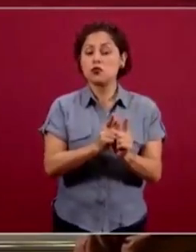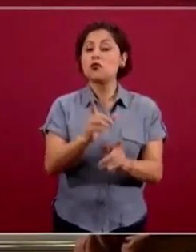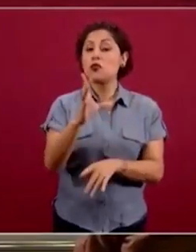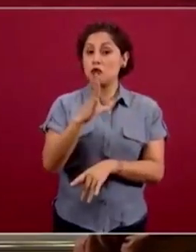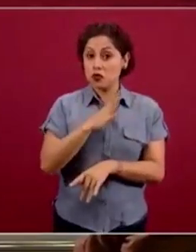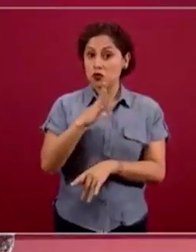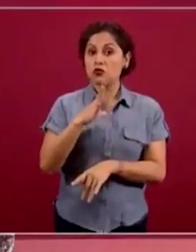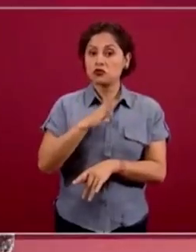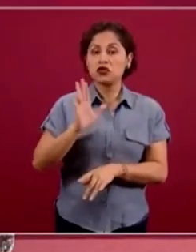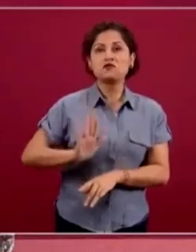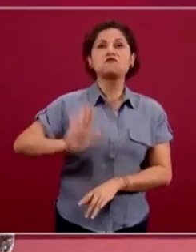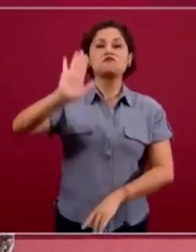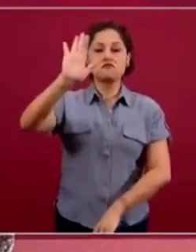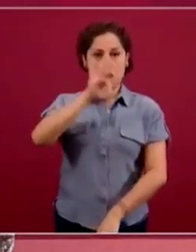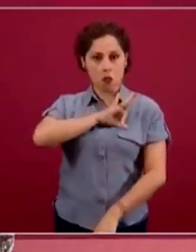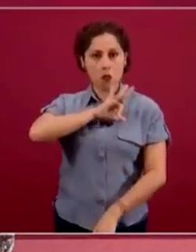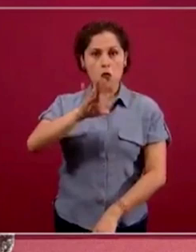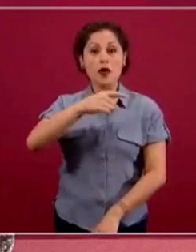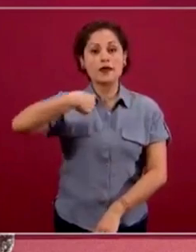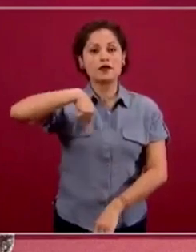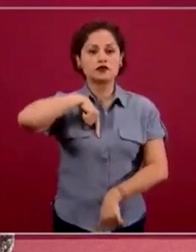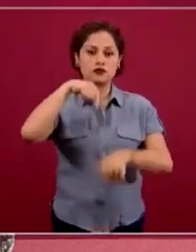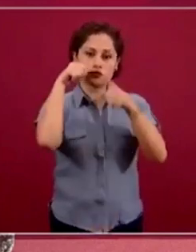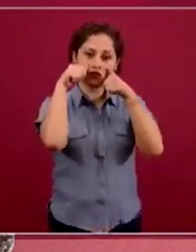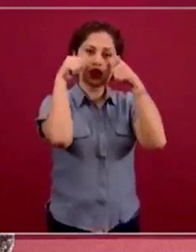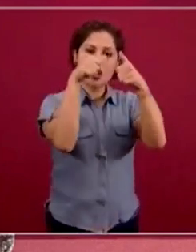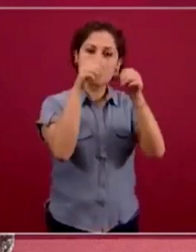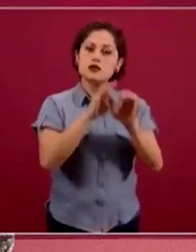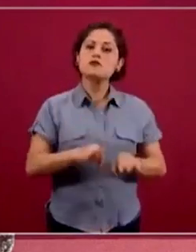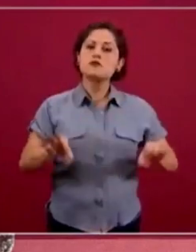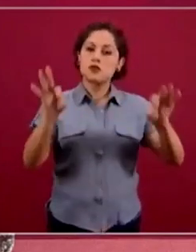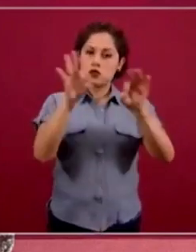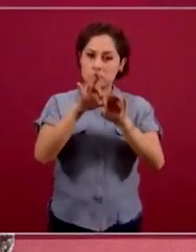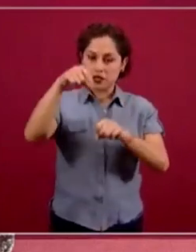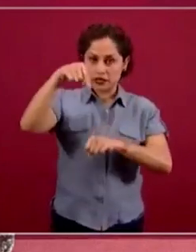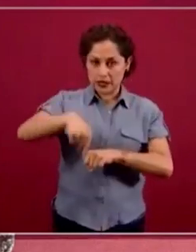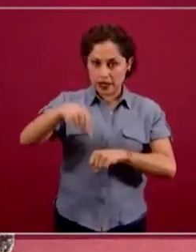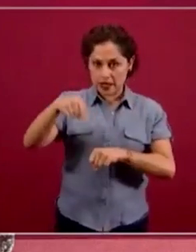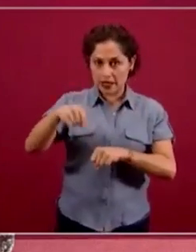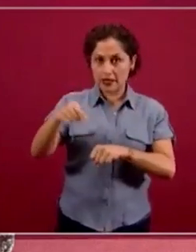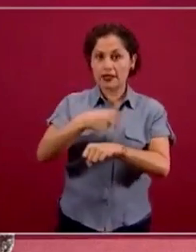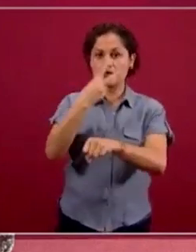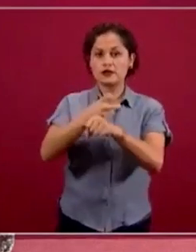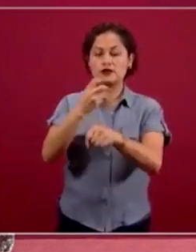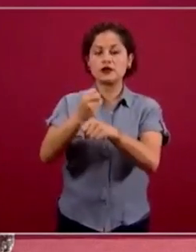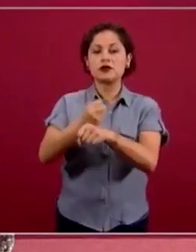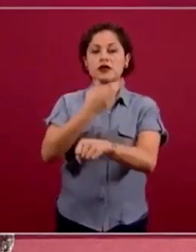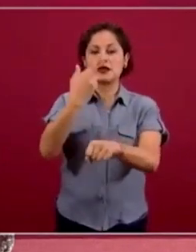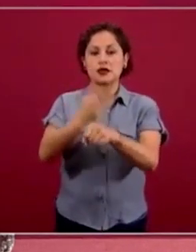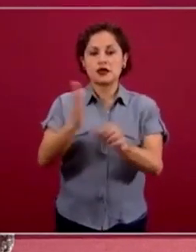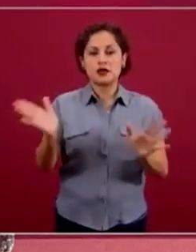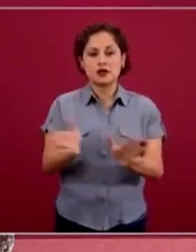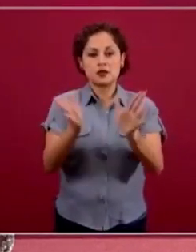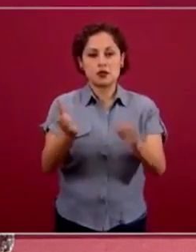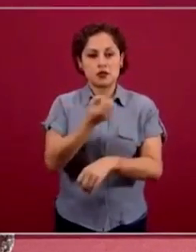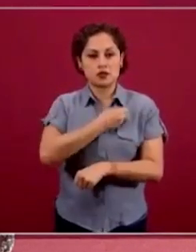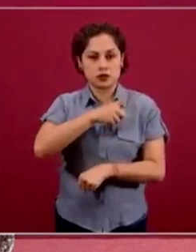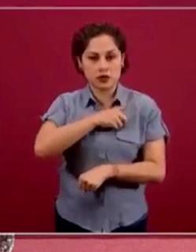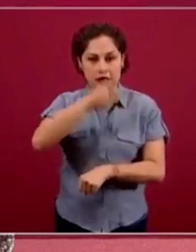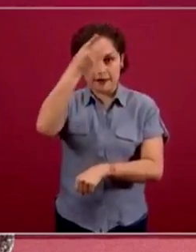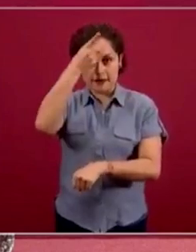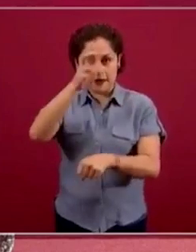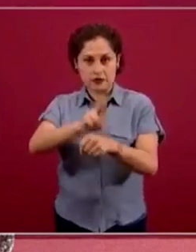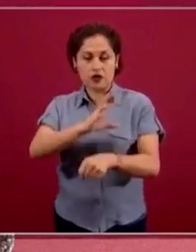suma importancia para nosotros en la Subsecretaría de Prevención y Promoción de la Salud y la Dirección General de Promoción de la Salud